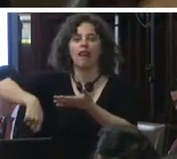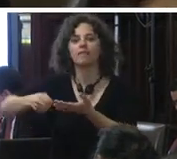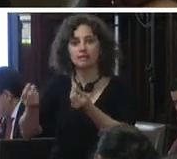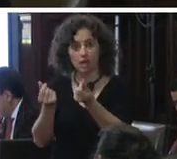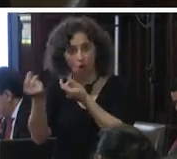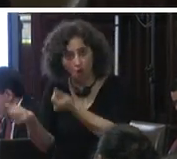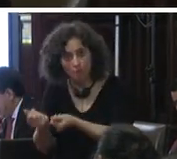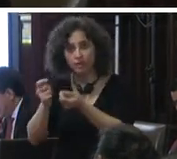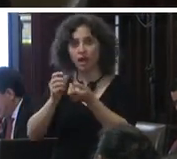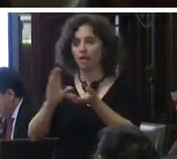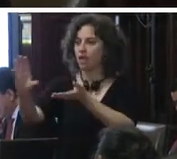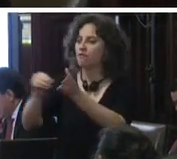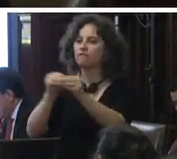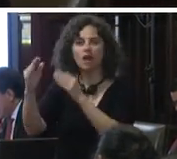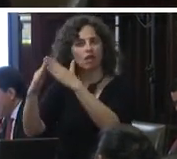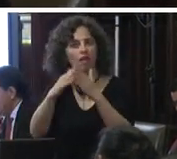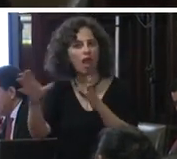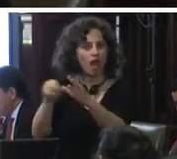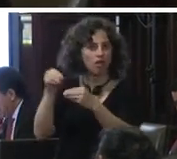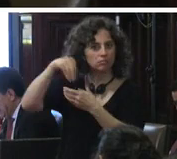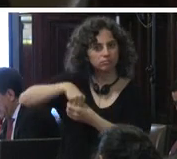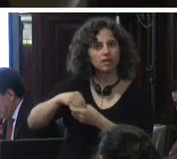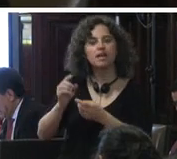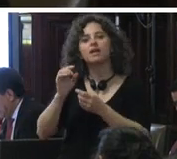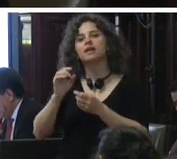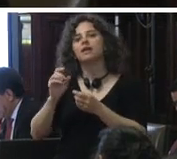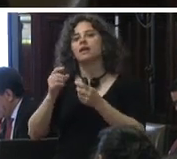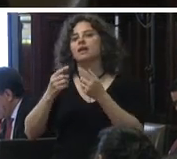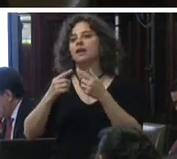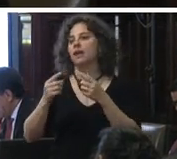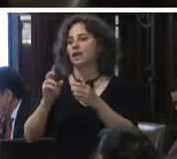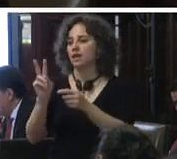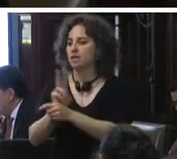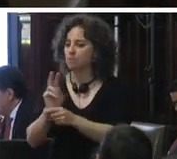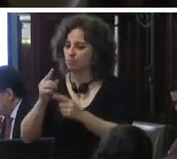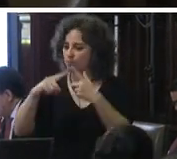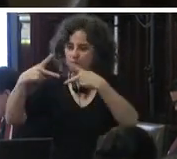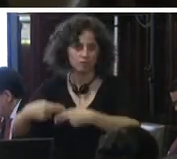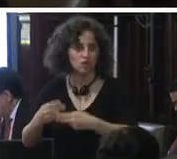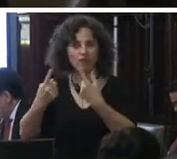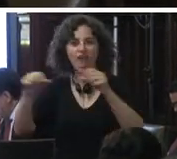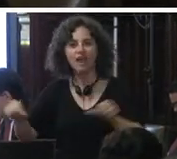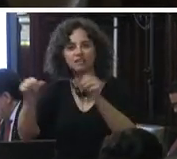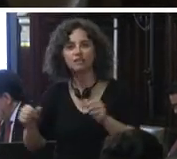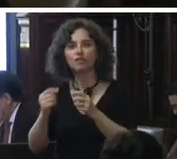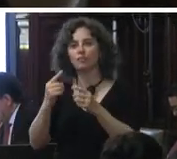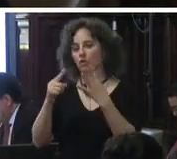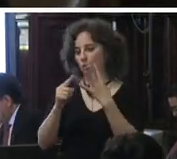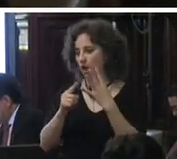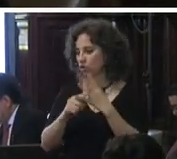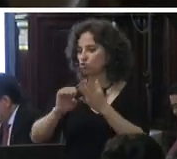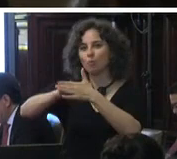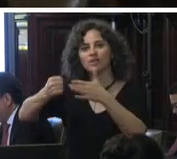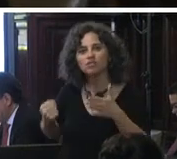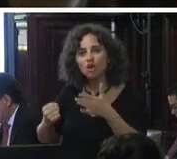embargos de bienes tercero inmovilización de activos cuarto suspensiones temporales en el ejercicio